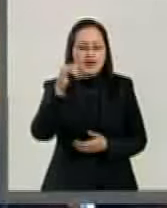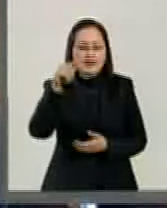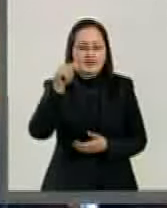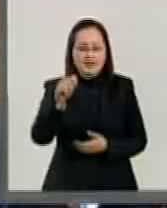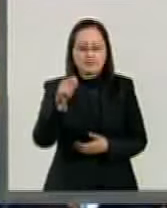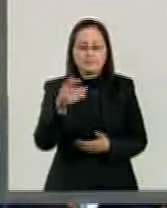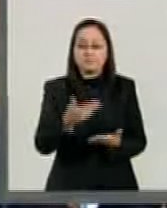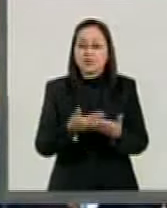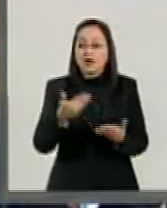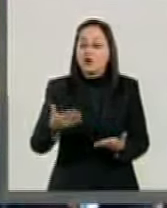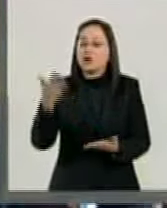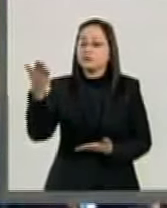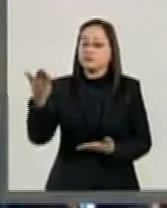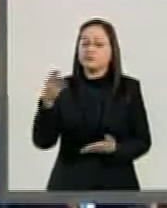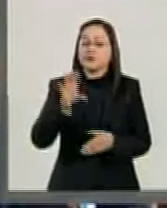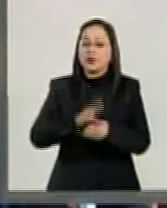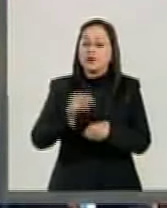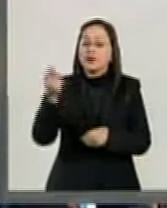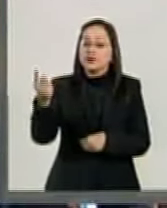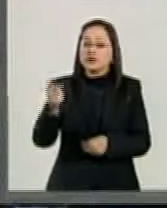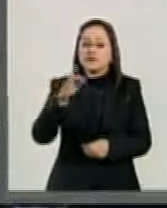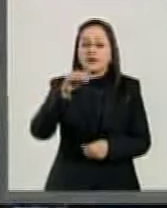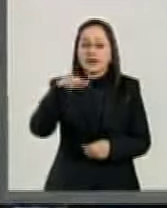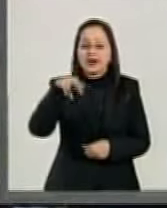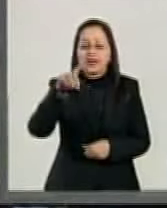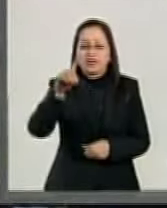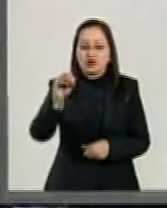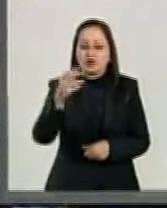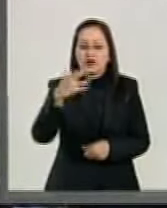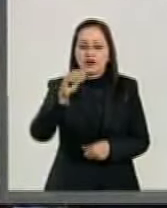Concede el uso de la palabra al senador Fernando Arreda.